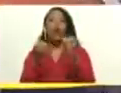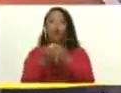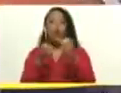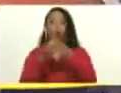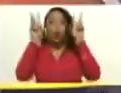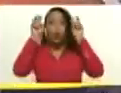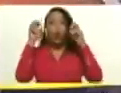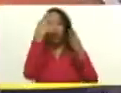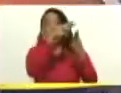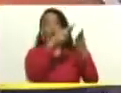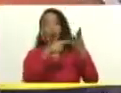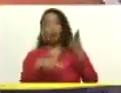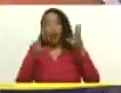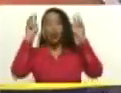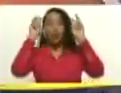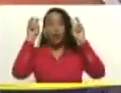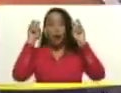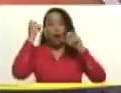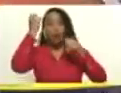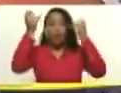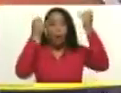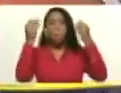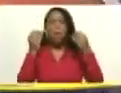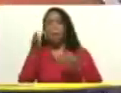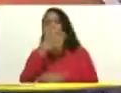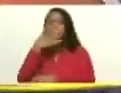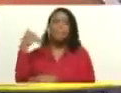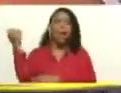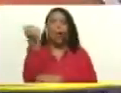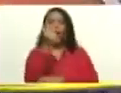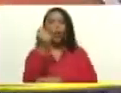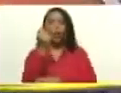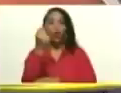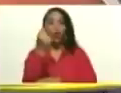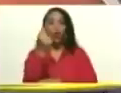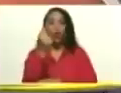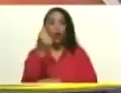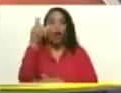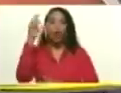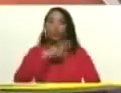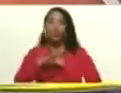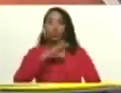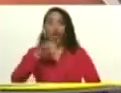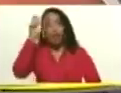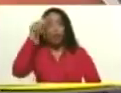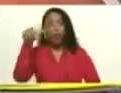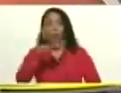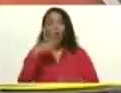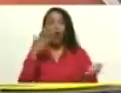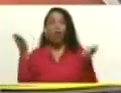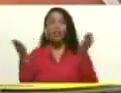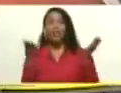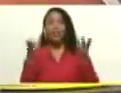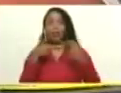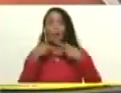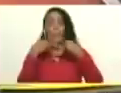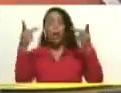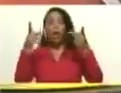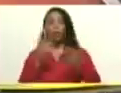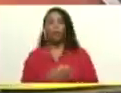recursos y un conjunto de ideas para mejorar la atención social del pueblo, la atención de los servicios públicos,